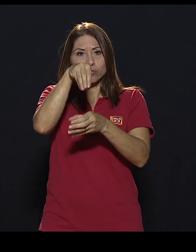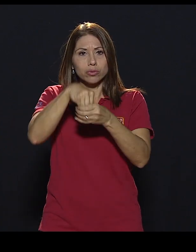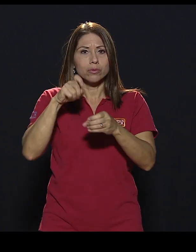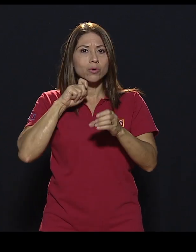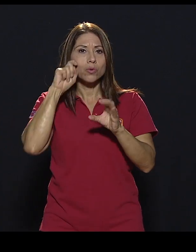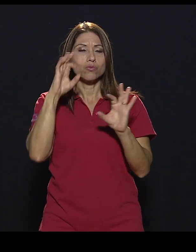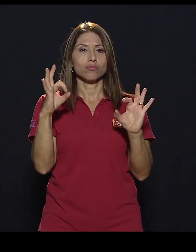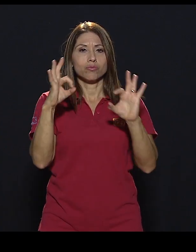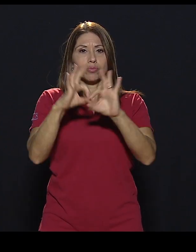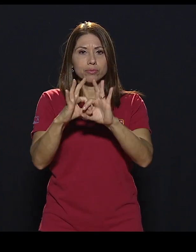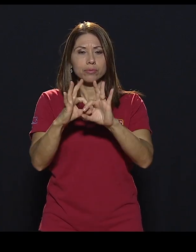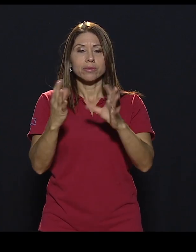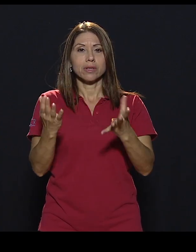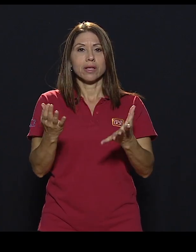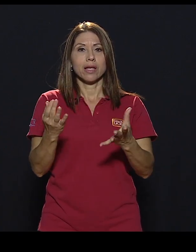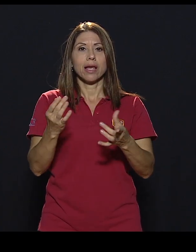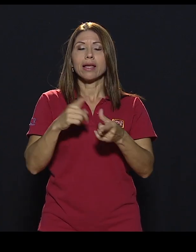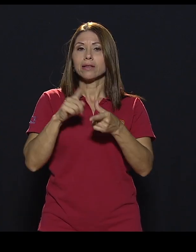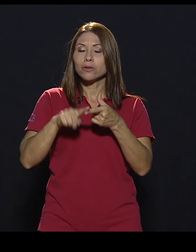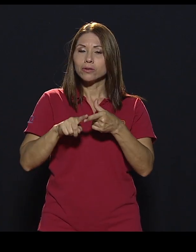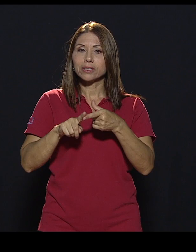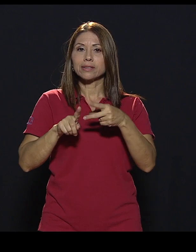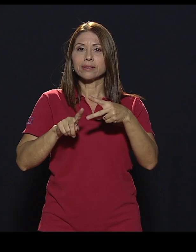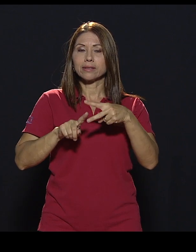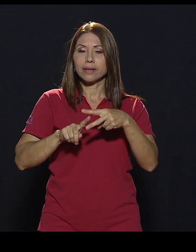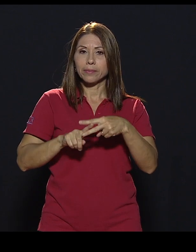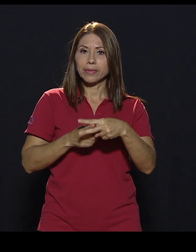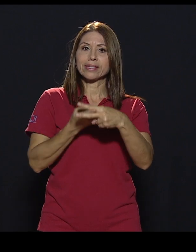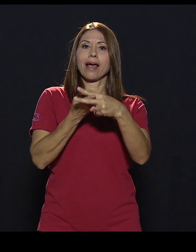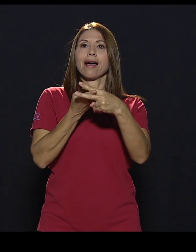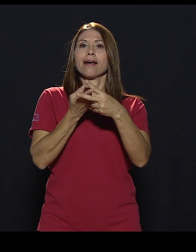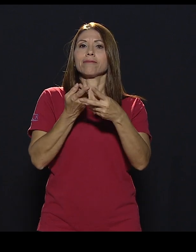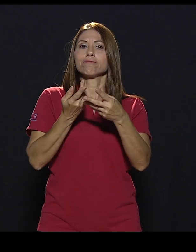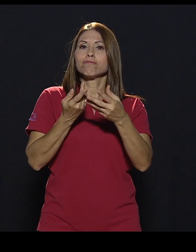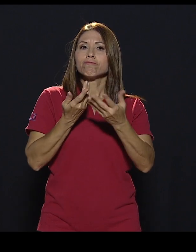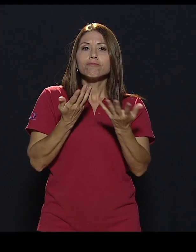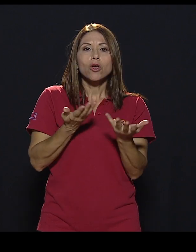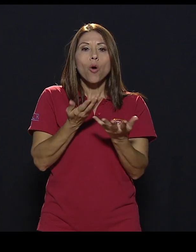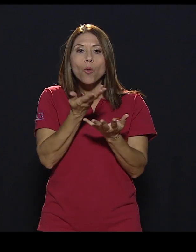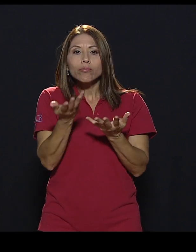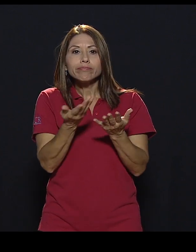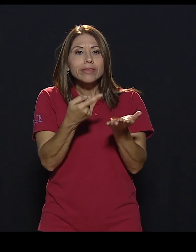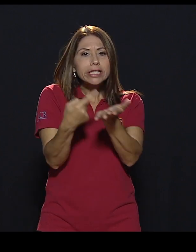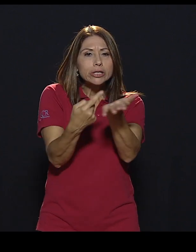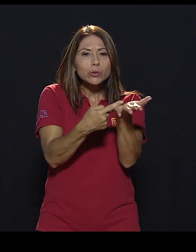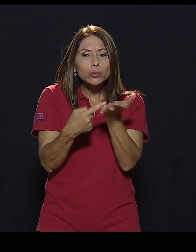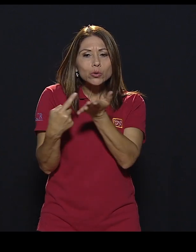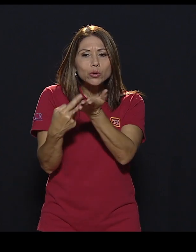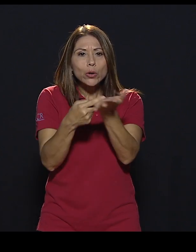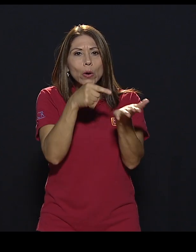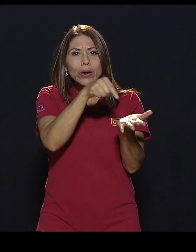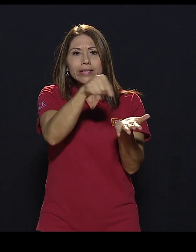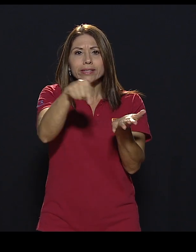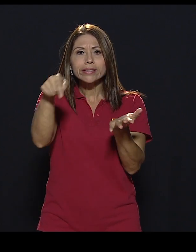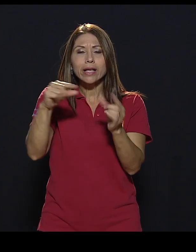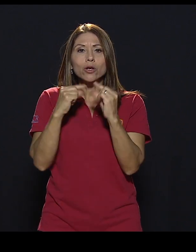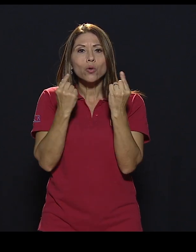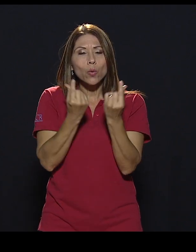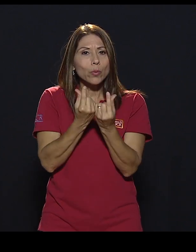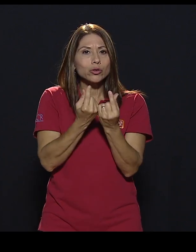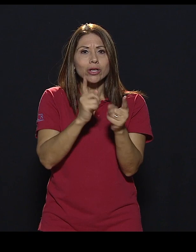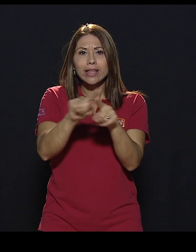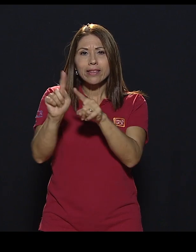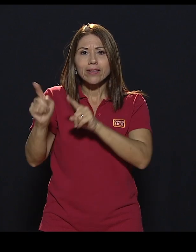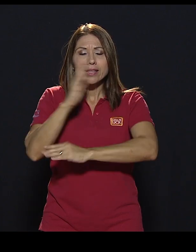sexualidad. Entonces, empezar a meter conversaciones en las discusiones de todos estos grupos que tenemos en el país